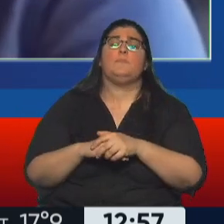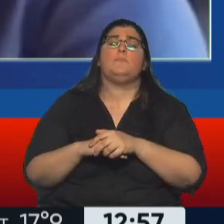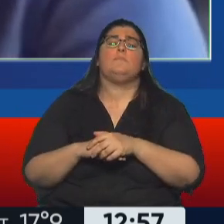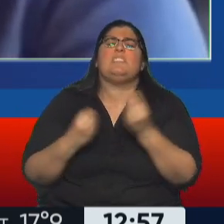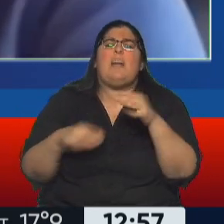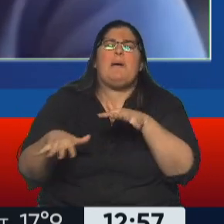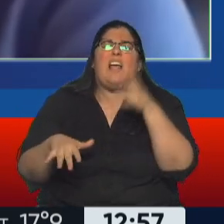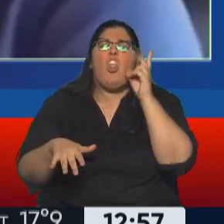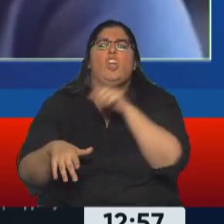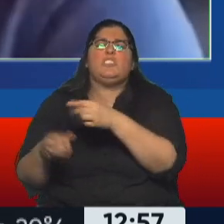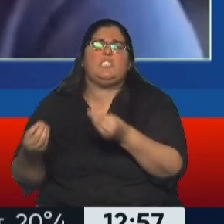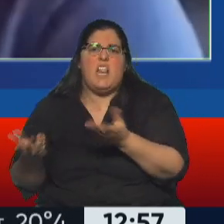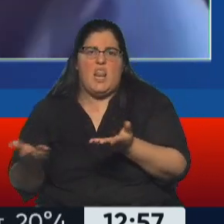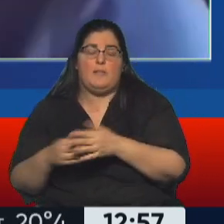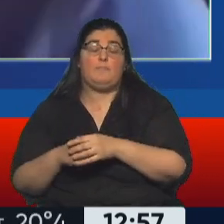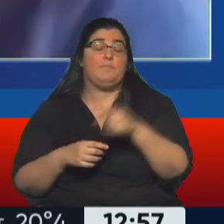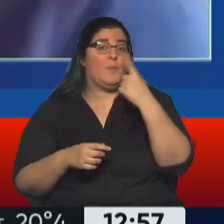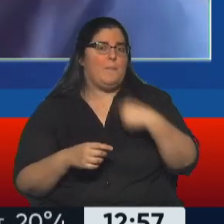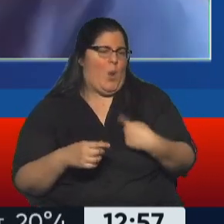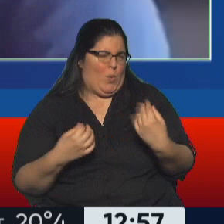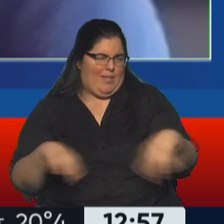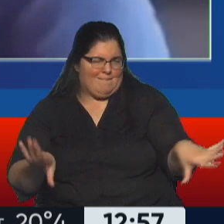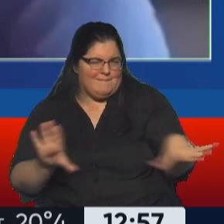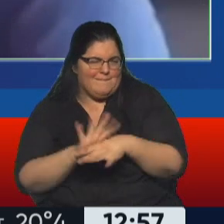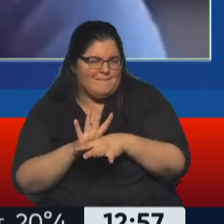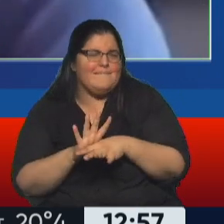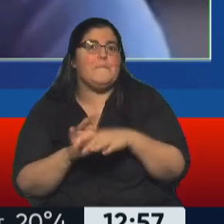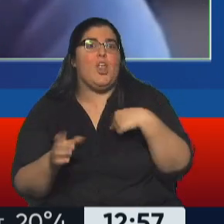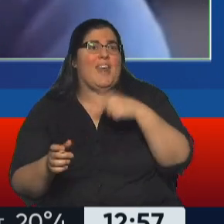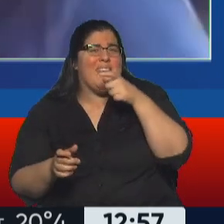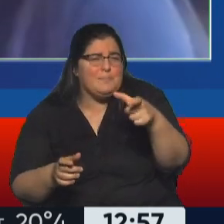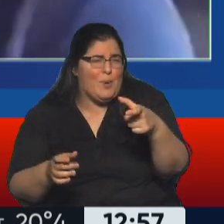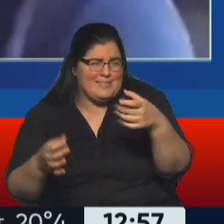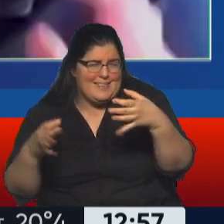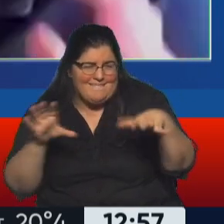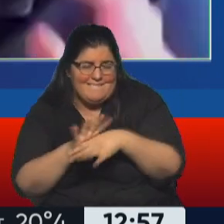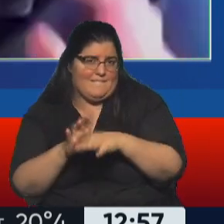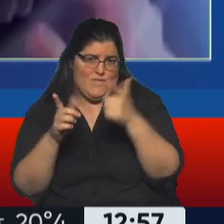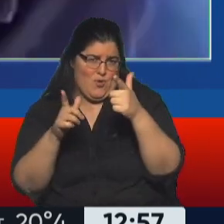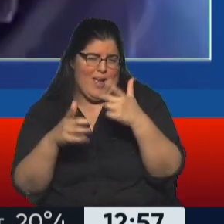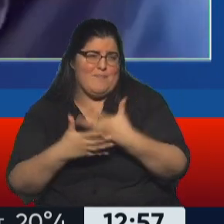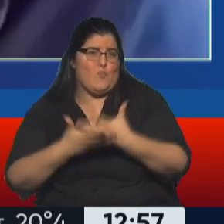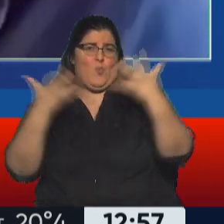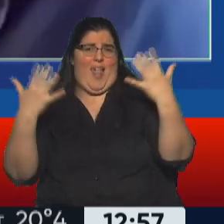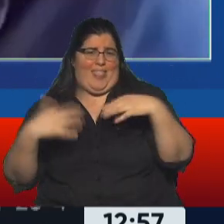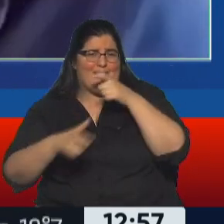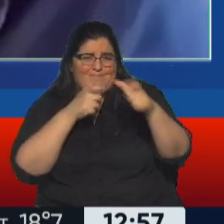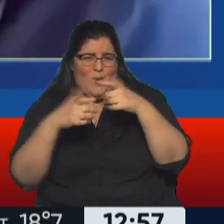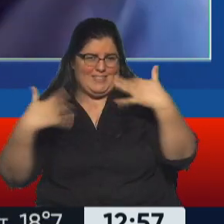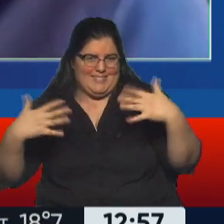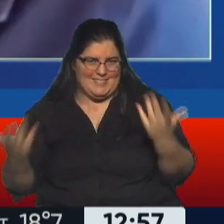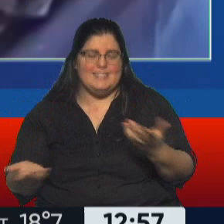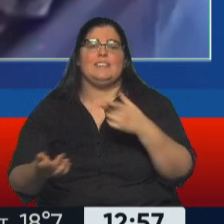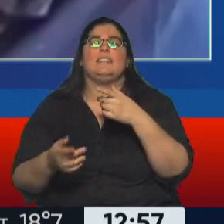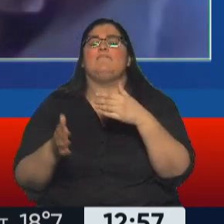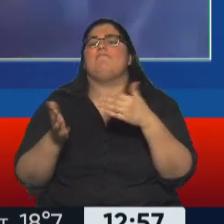Mirá, es una excelente pregunta, pero es muy difícil de abordar. Yo creo que hay una dimensión social que tiene que ver con las consecuencias del